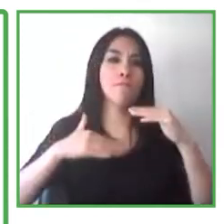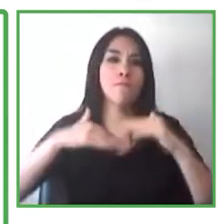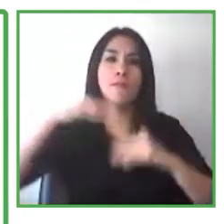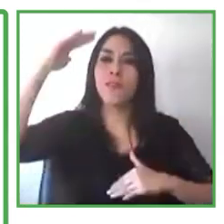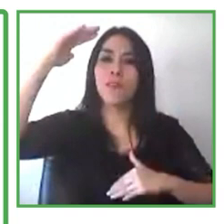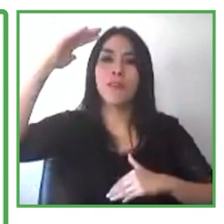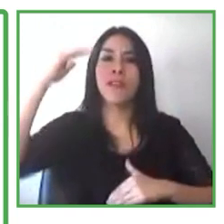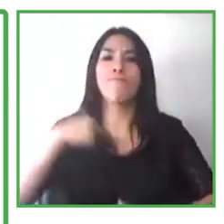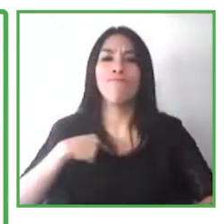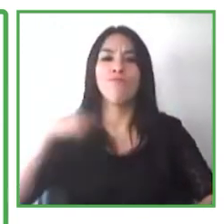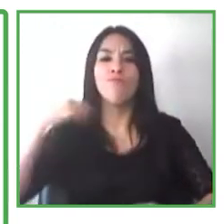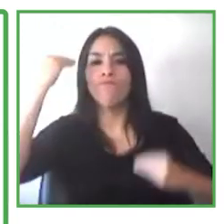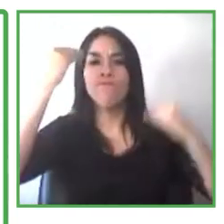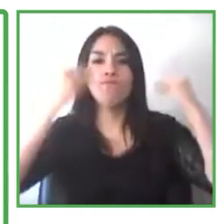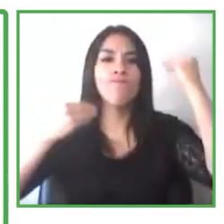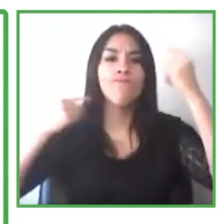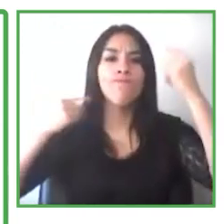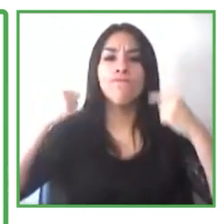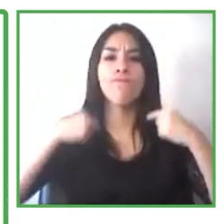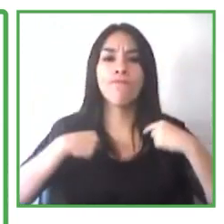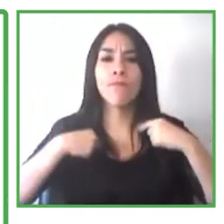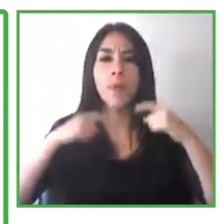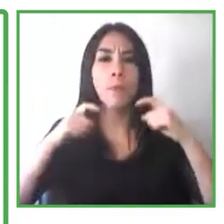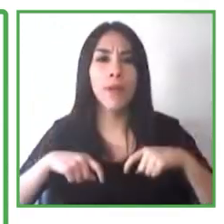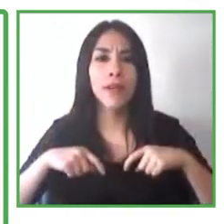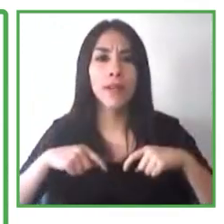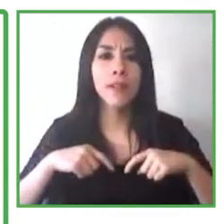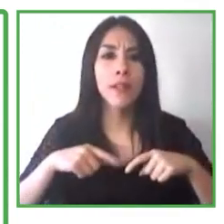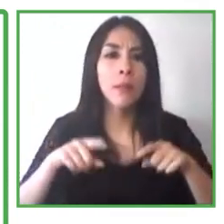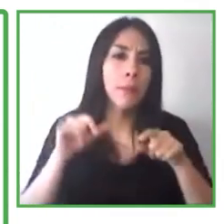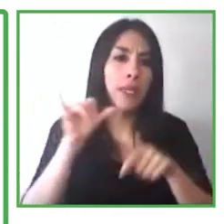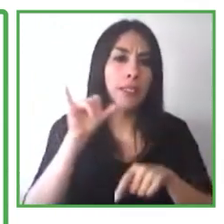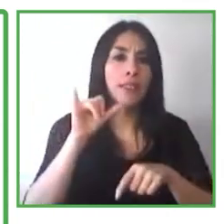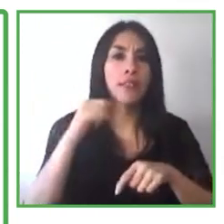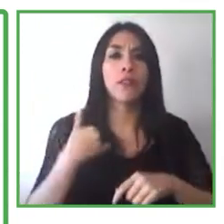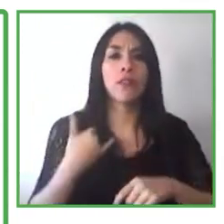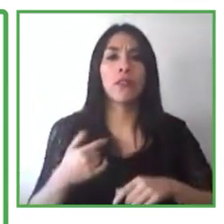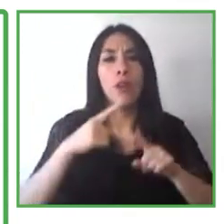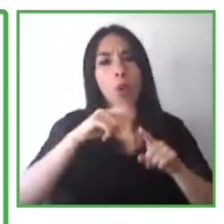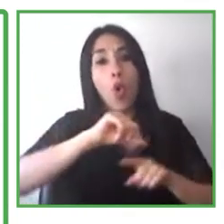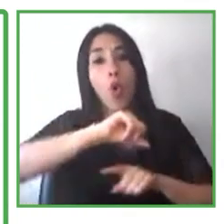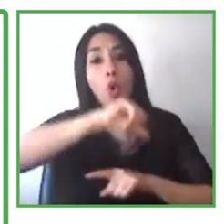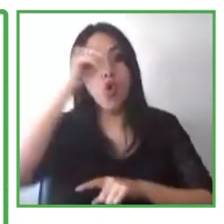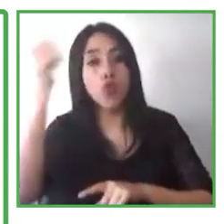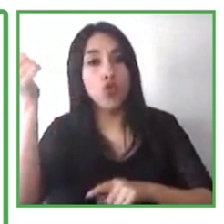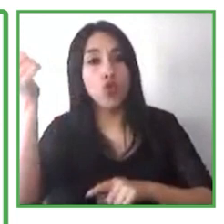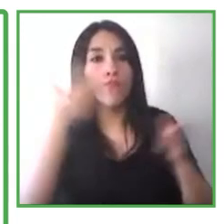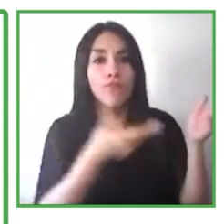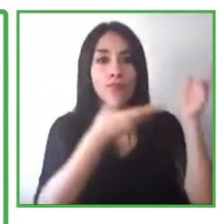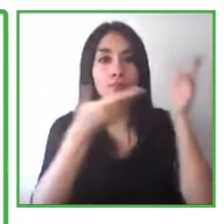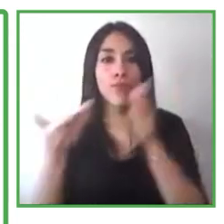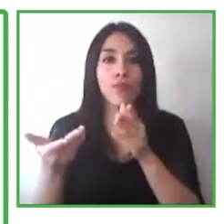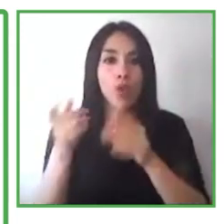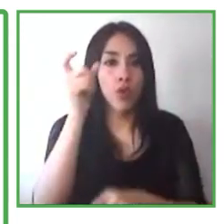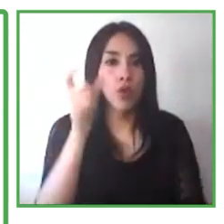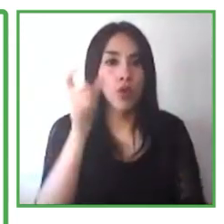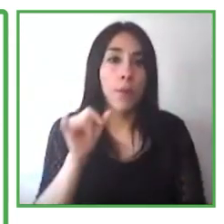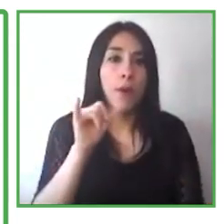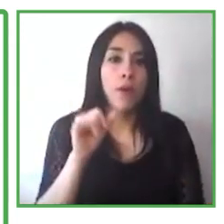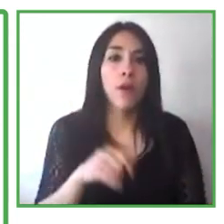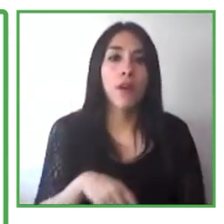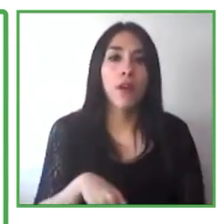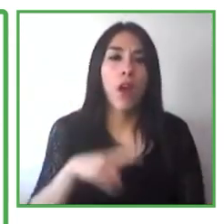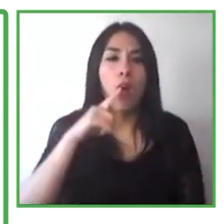queremos dejarlos con algunos otros miembros del panel, panelistas. Les vamos a dar un par de minutos para hablar. También tenemos un muy buen panel de